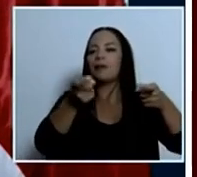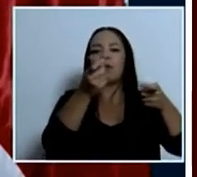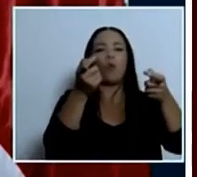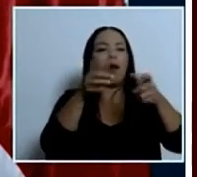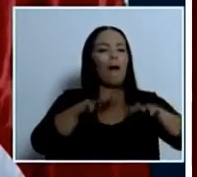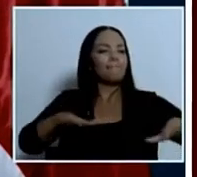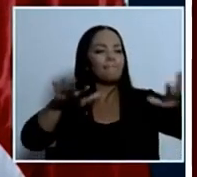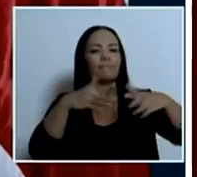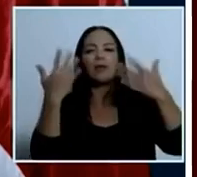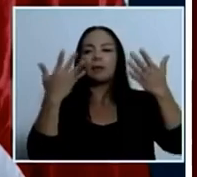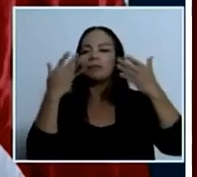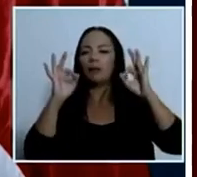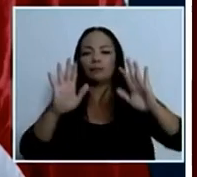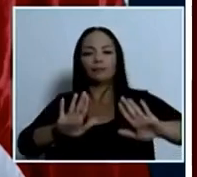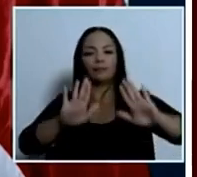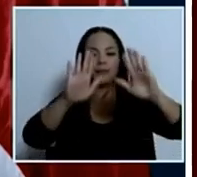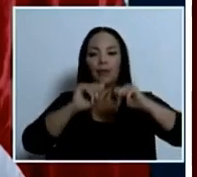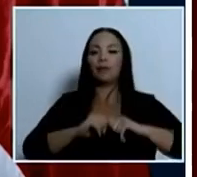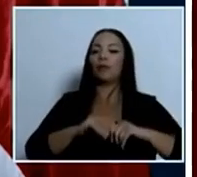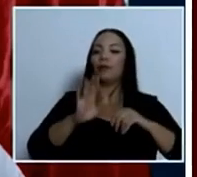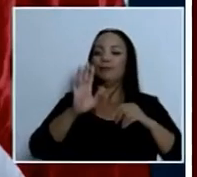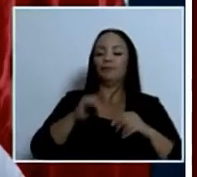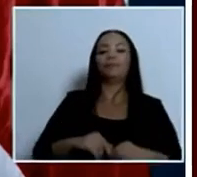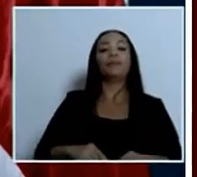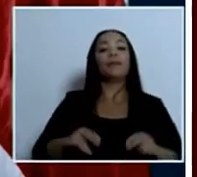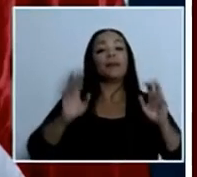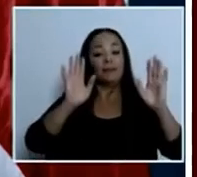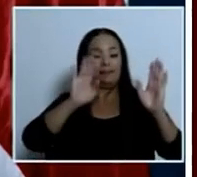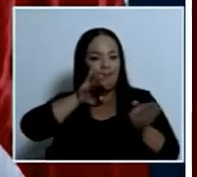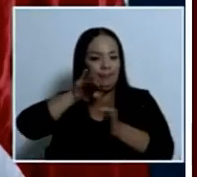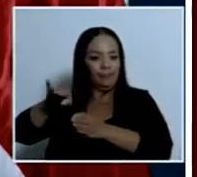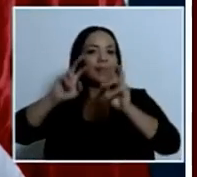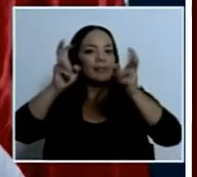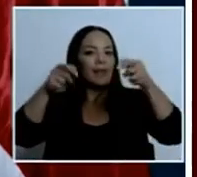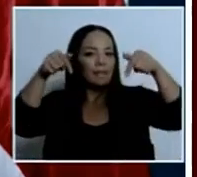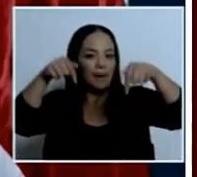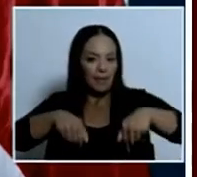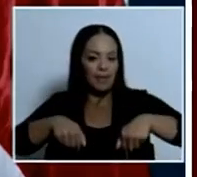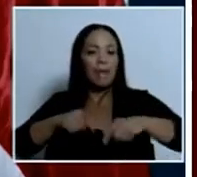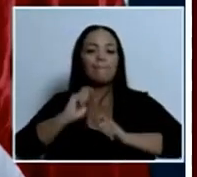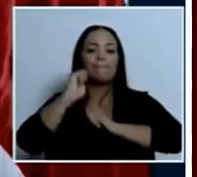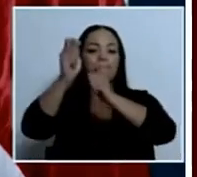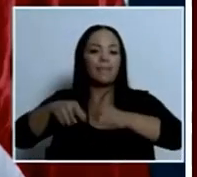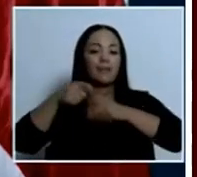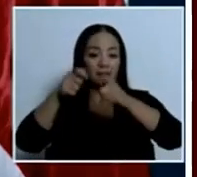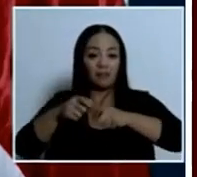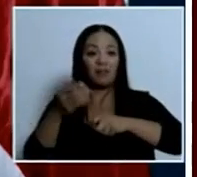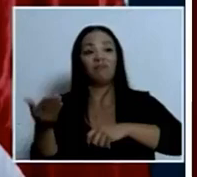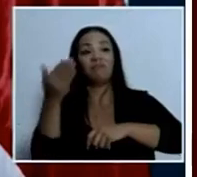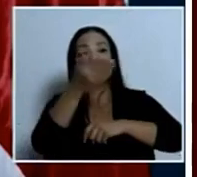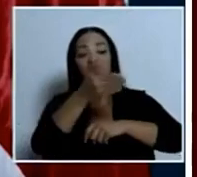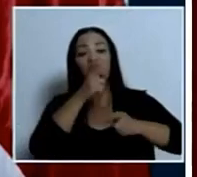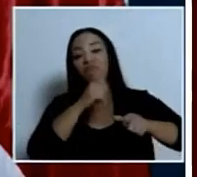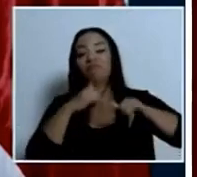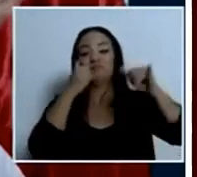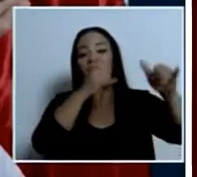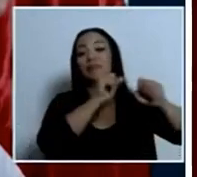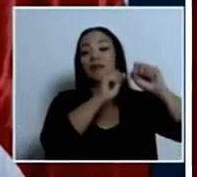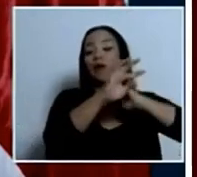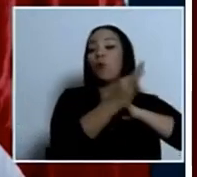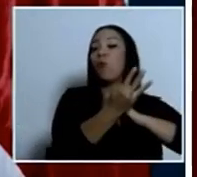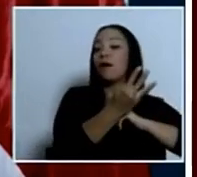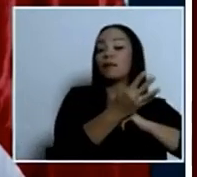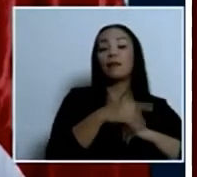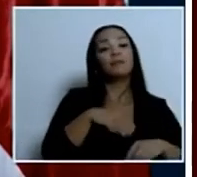en el caso de la pesca hay un debate nacional que se fue a la sala cuarta la sala cuarta dijo tienen que hacer los